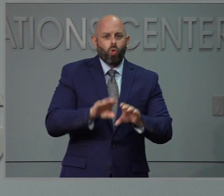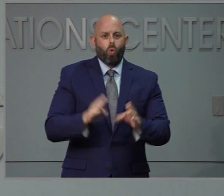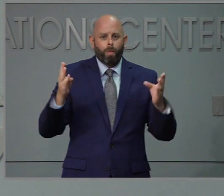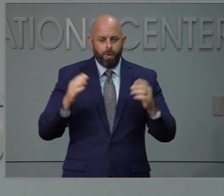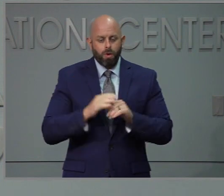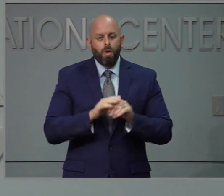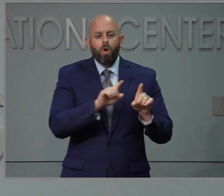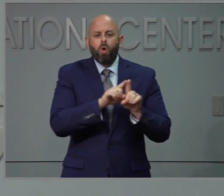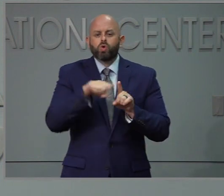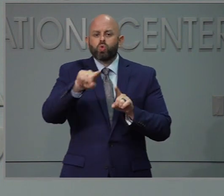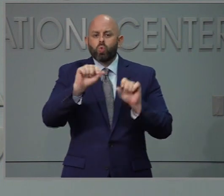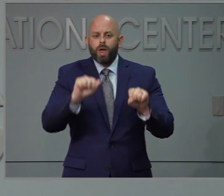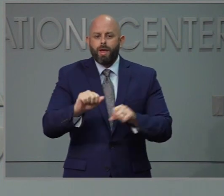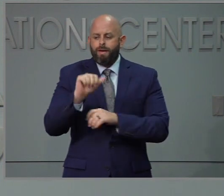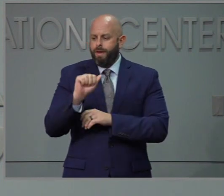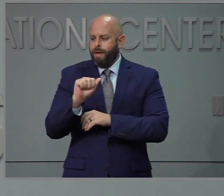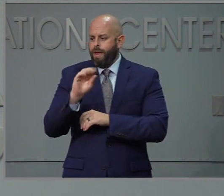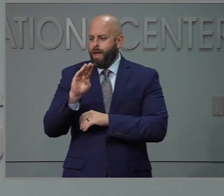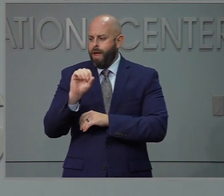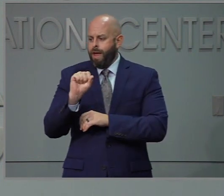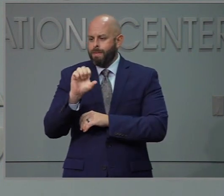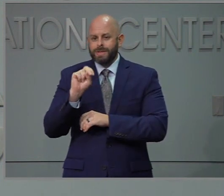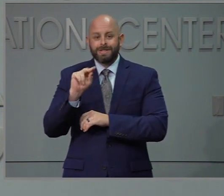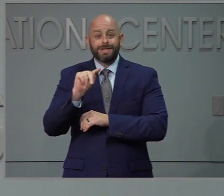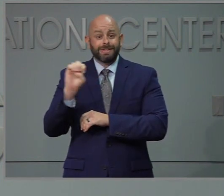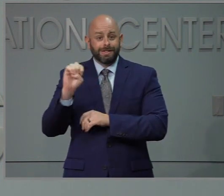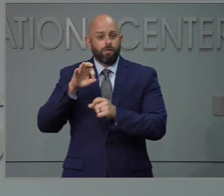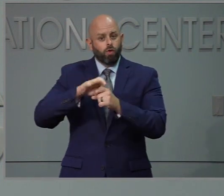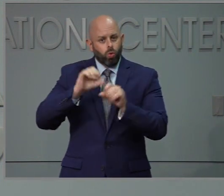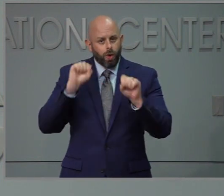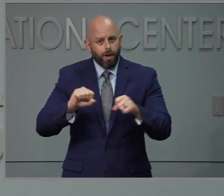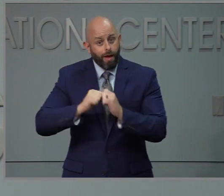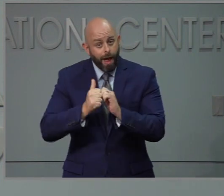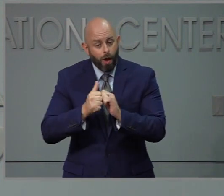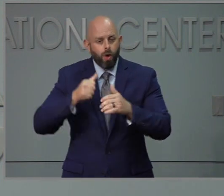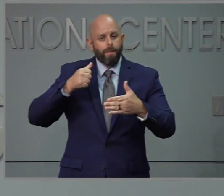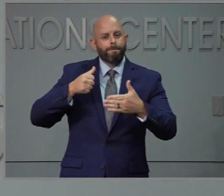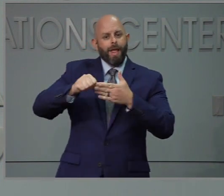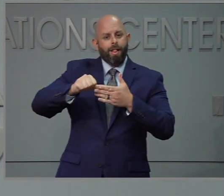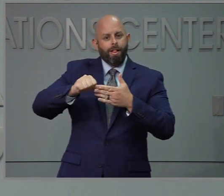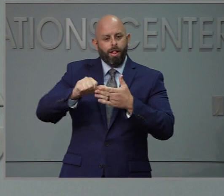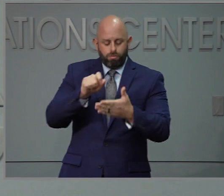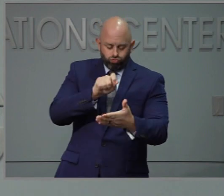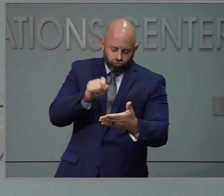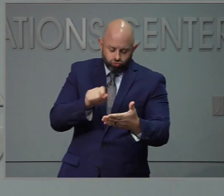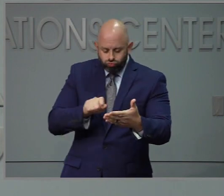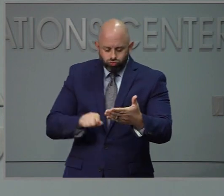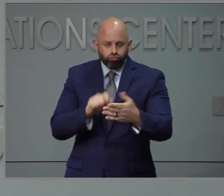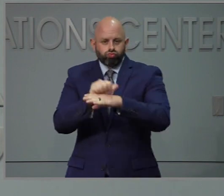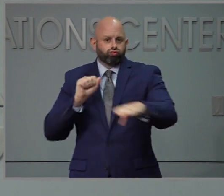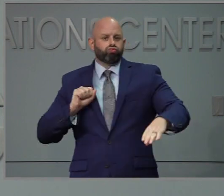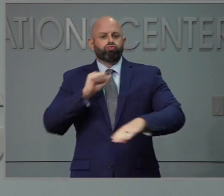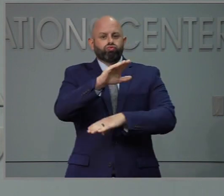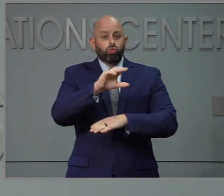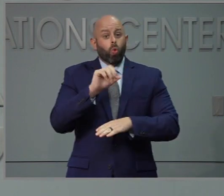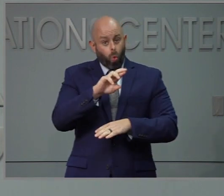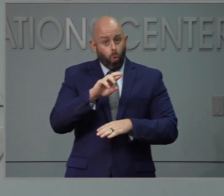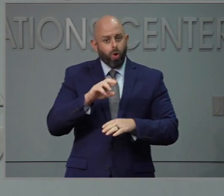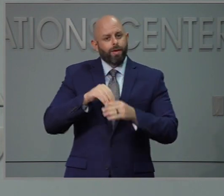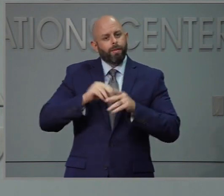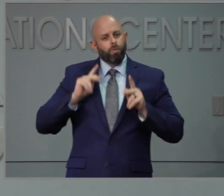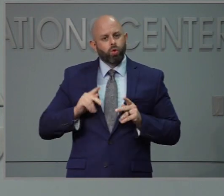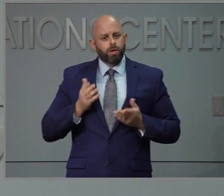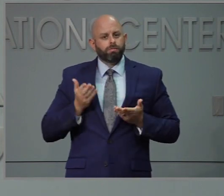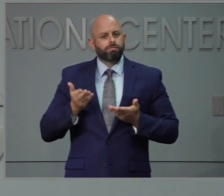votar por ausentismo, si por correo electrónico o también mando en ausencia, o también